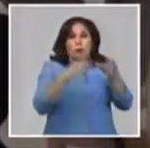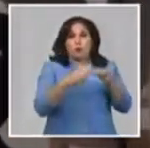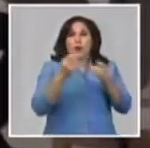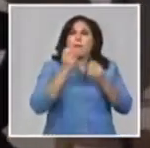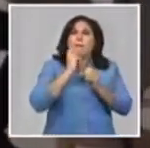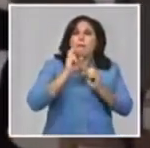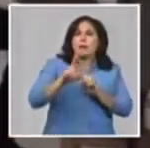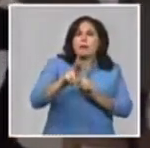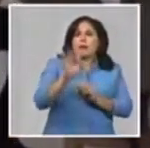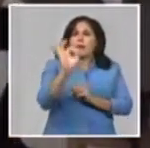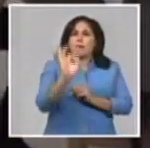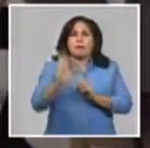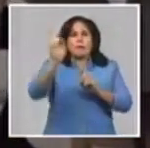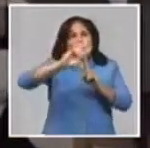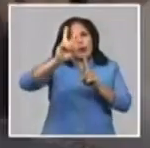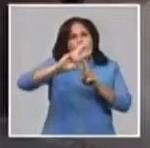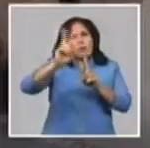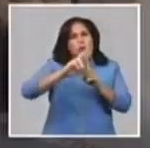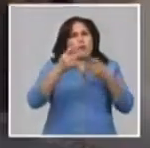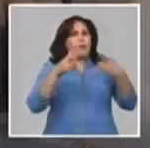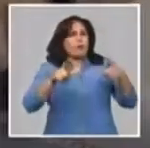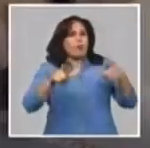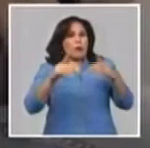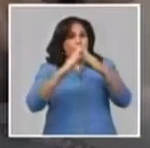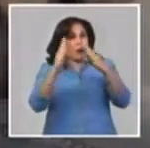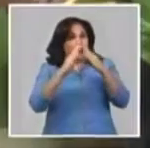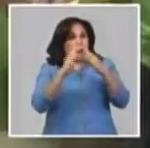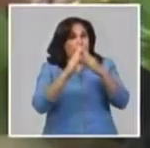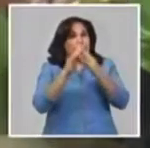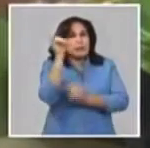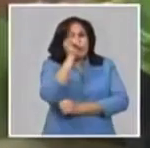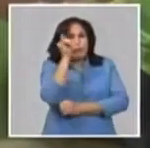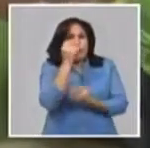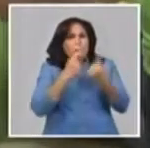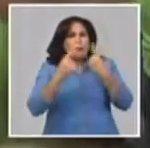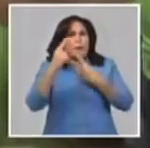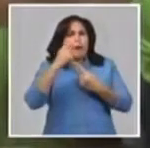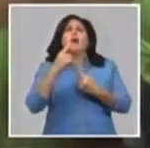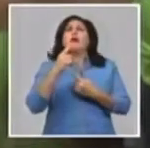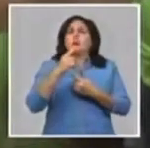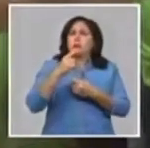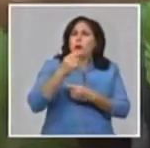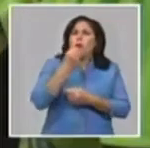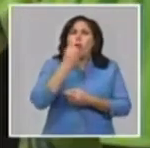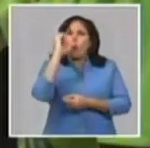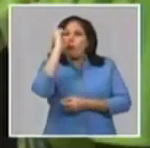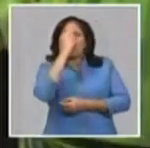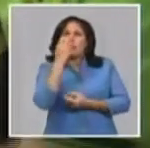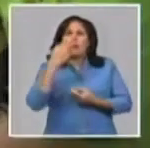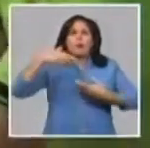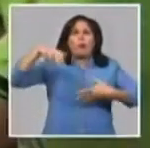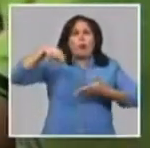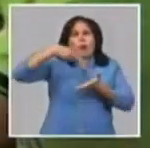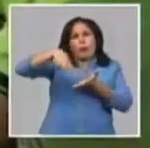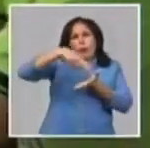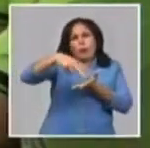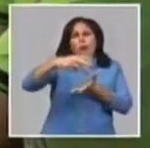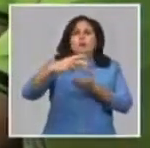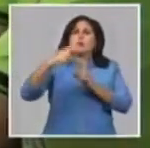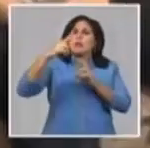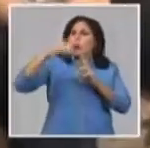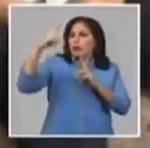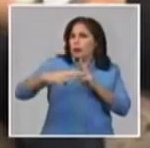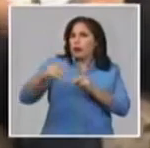mensajes educativos, videos caseros que registran escenas de maña, circo, danza y otras manifestaciones,